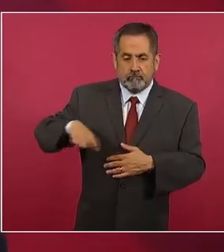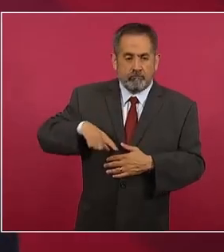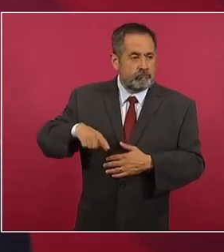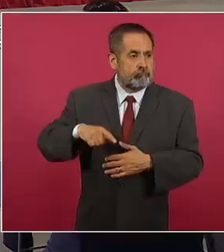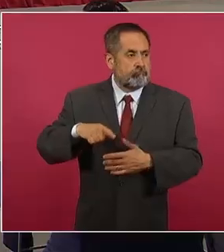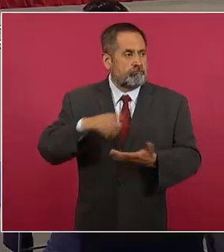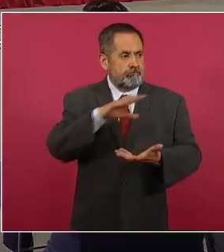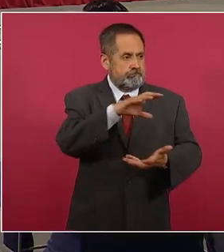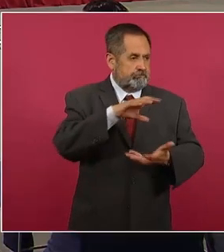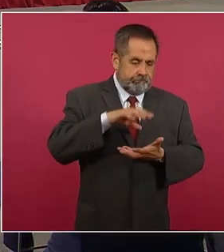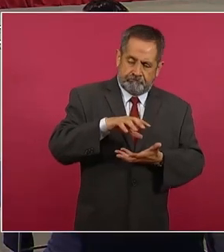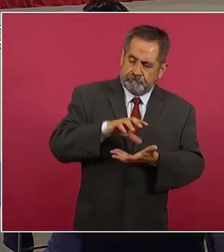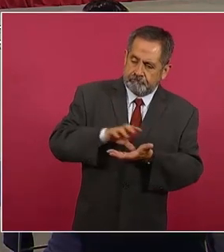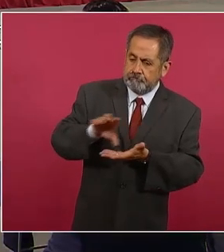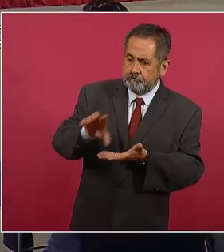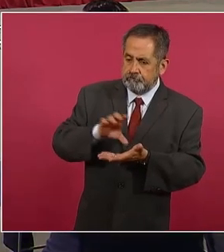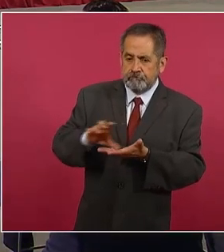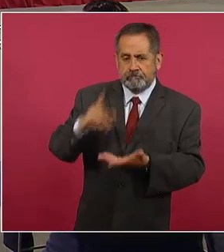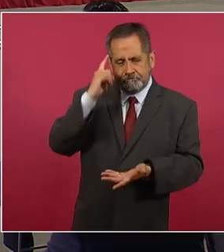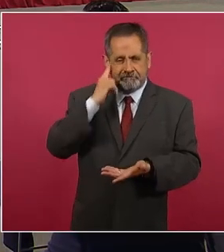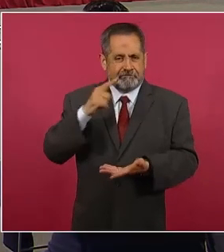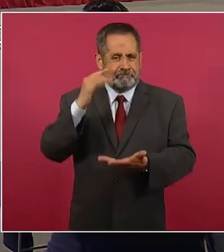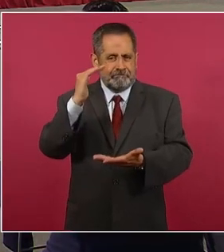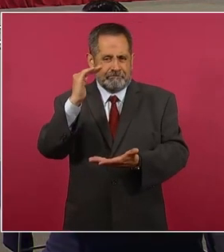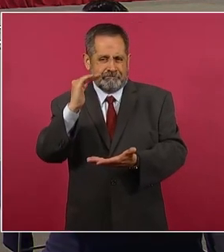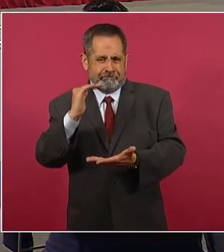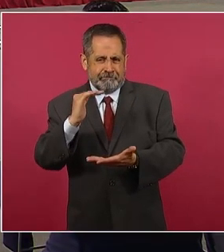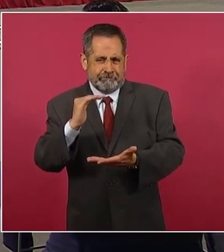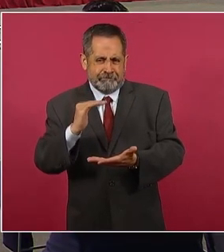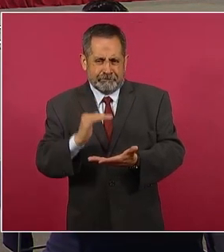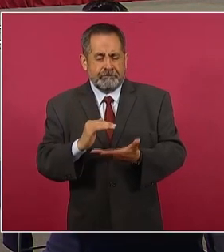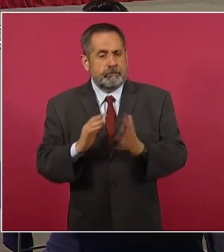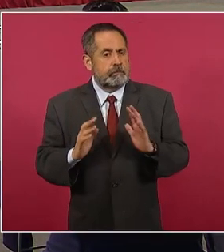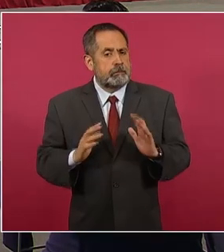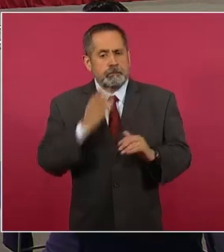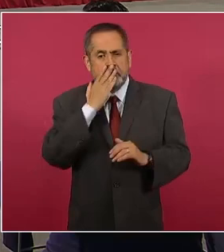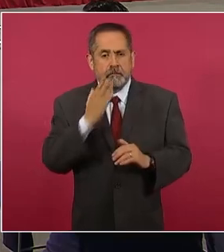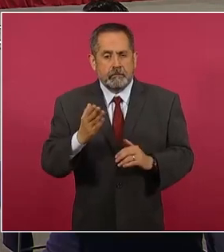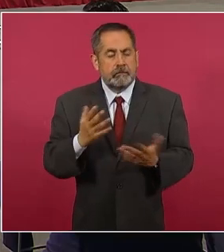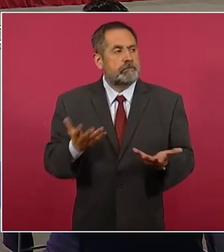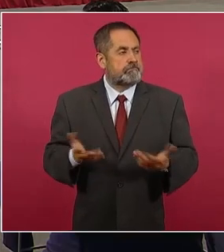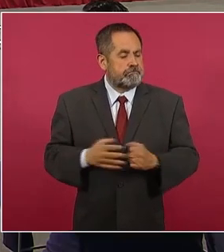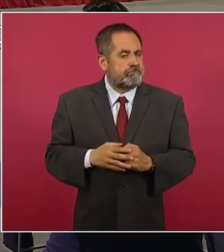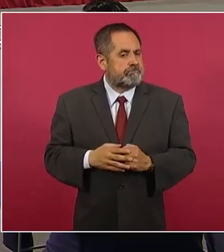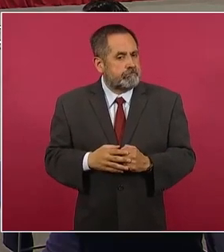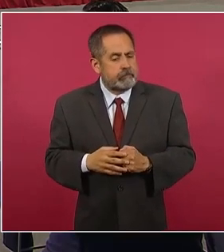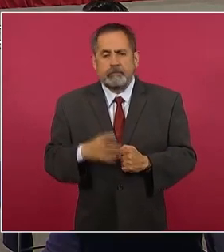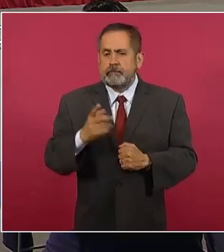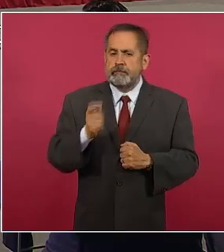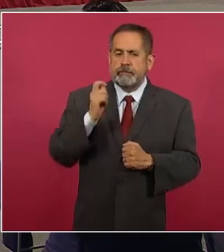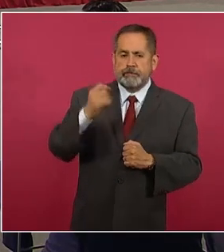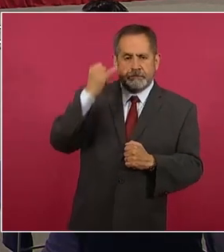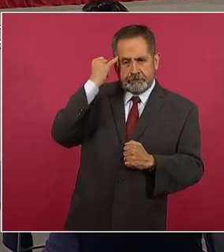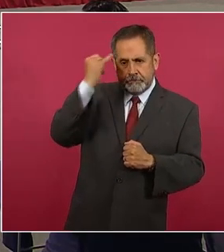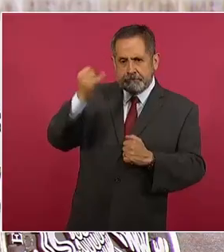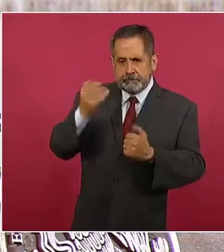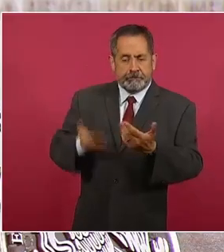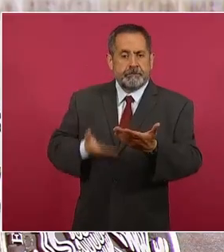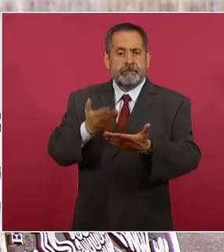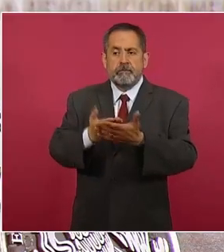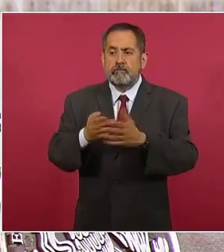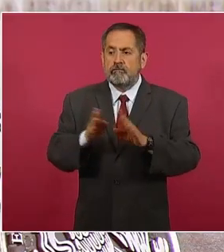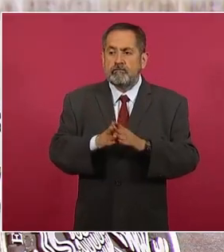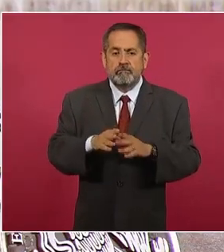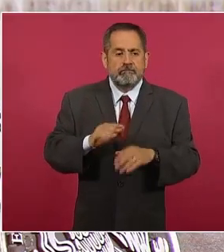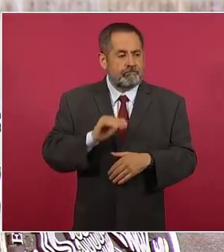la inflación, a la reducción de la inflación, planteamos ahora un aumento en la